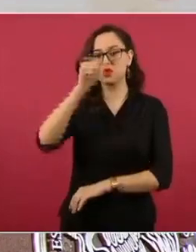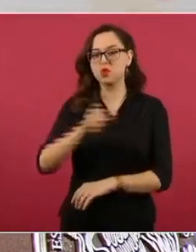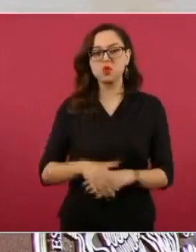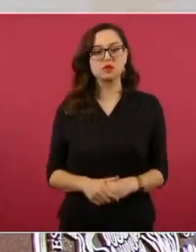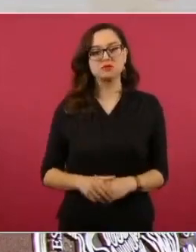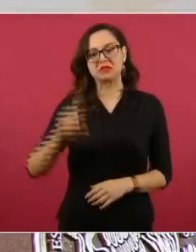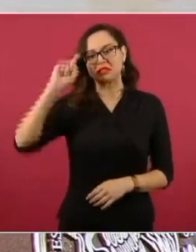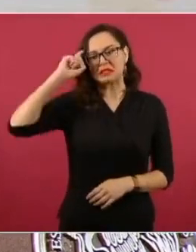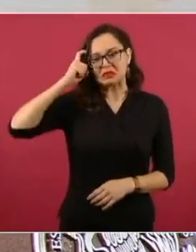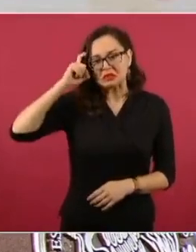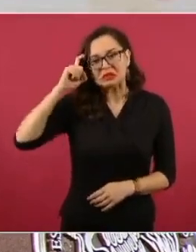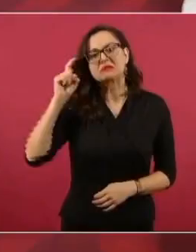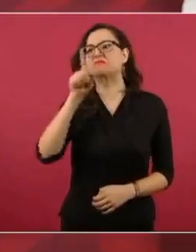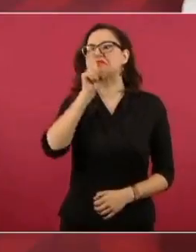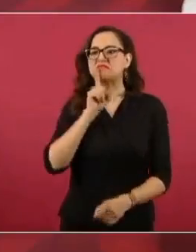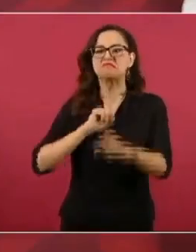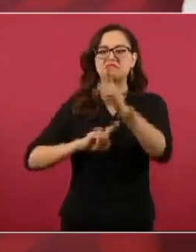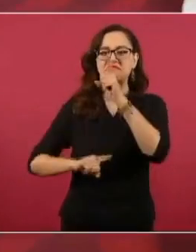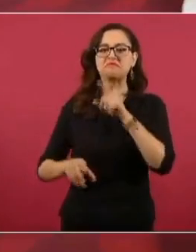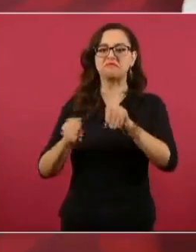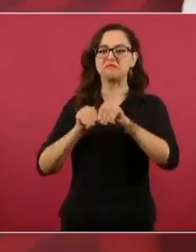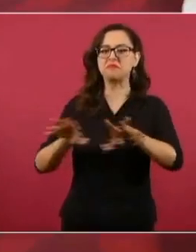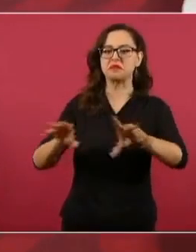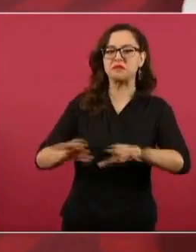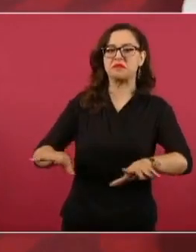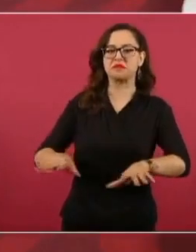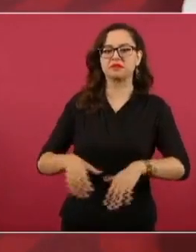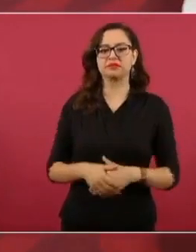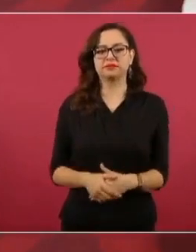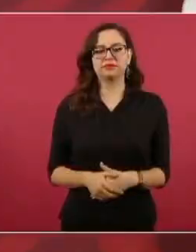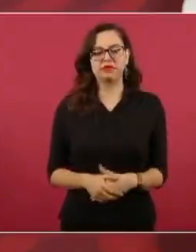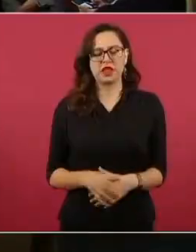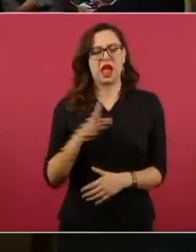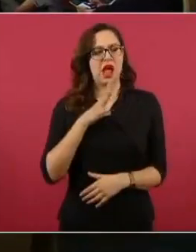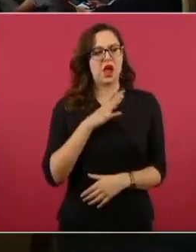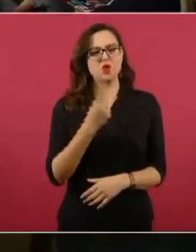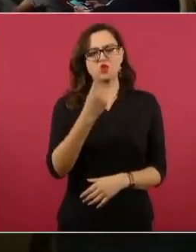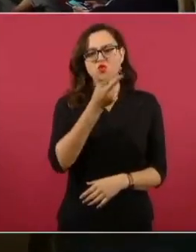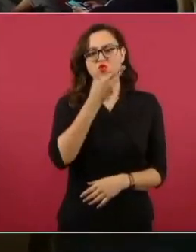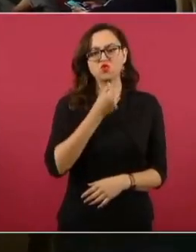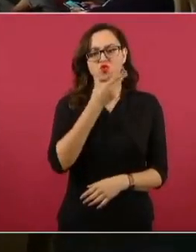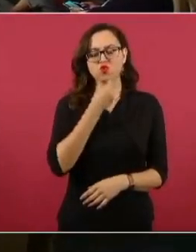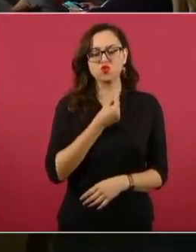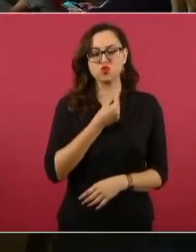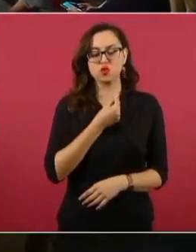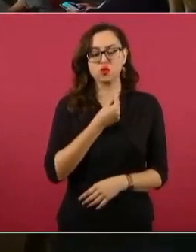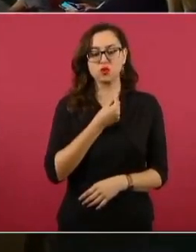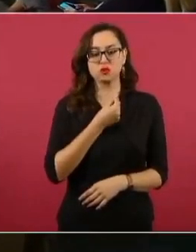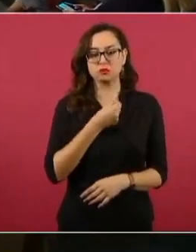Hasta mienten, hay un analista muy